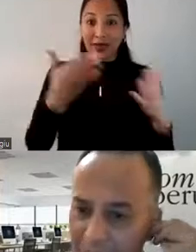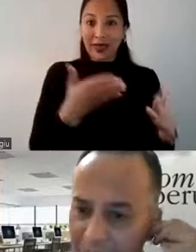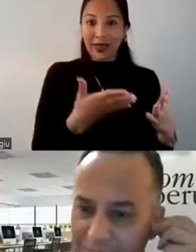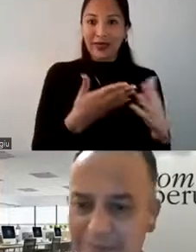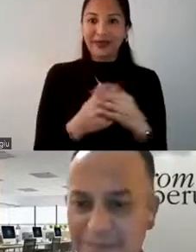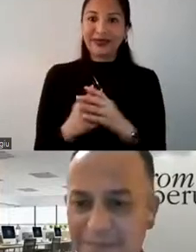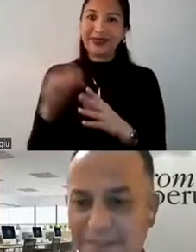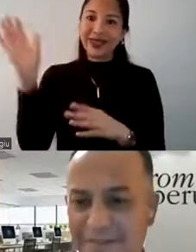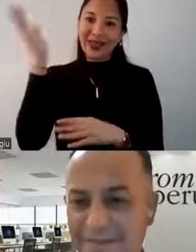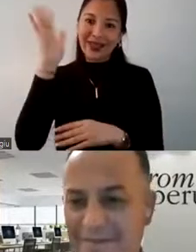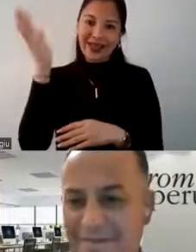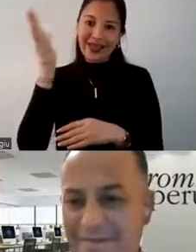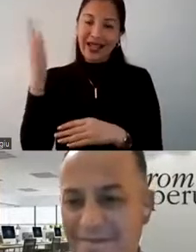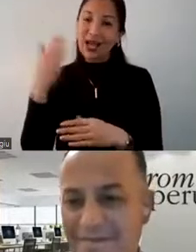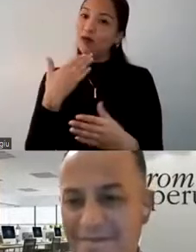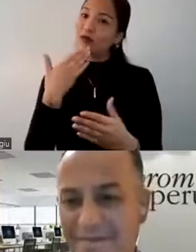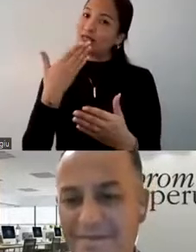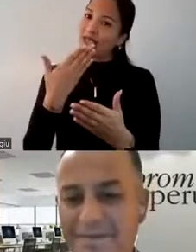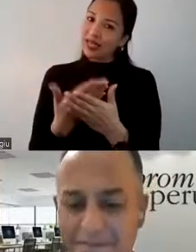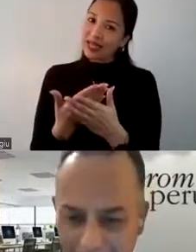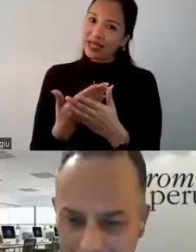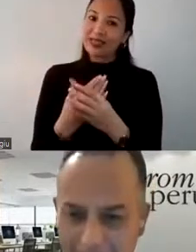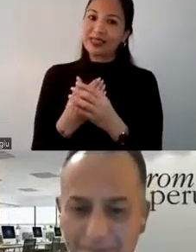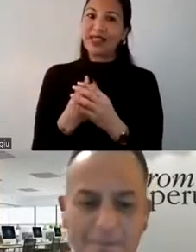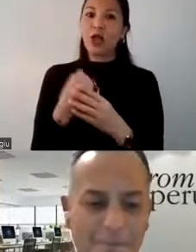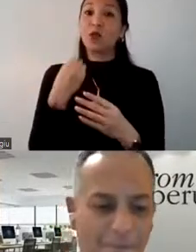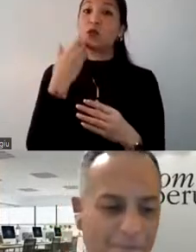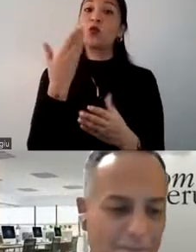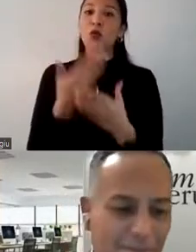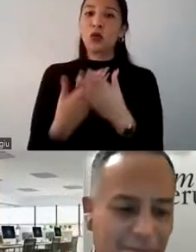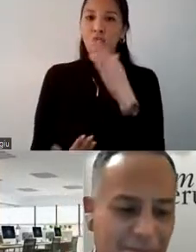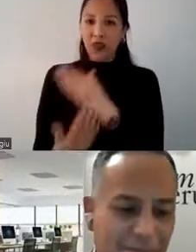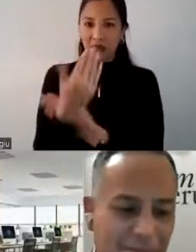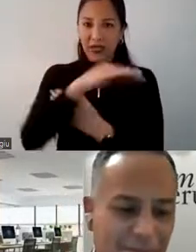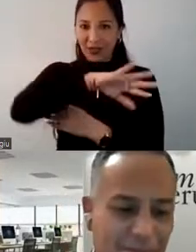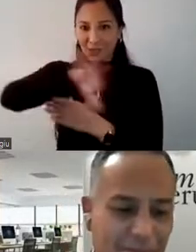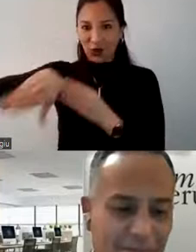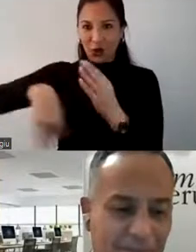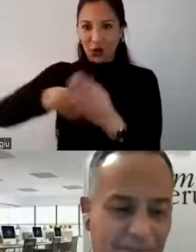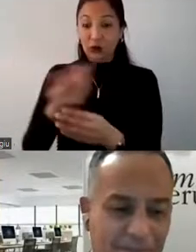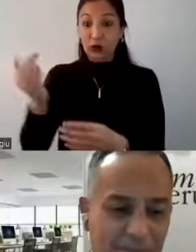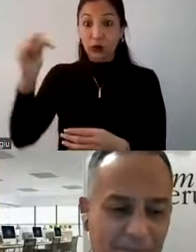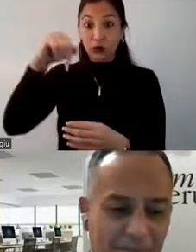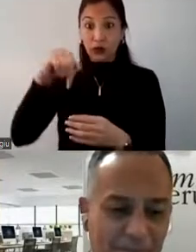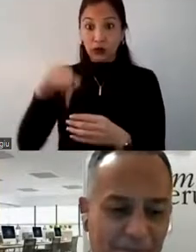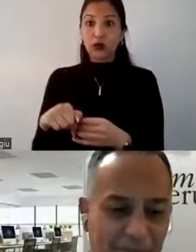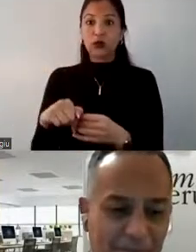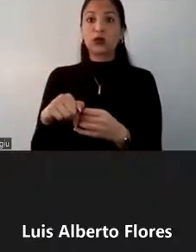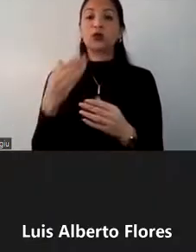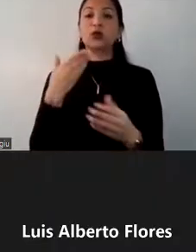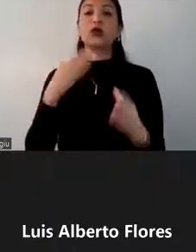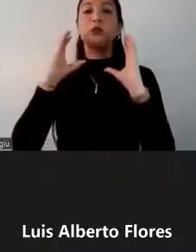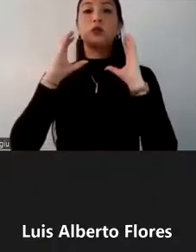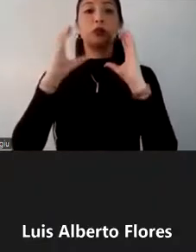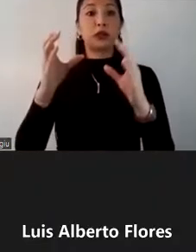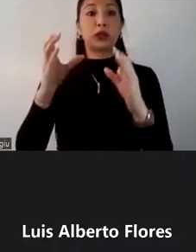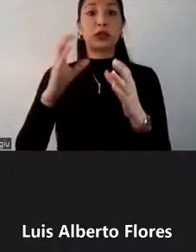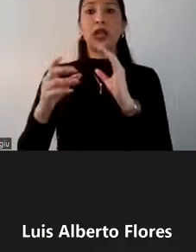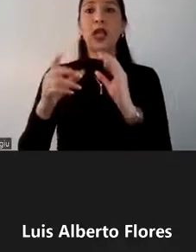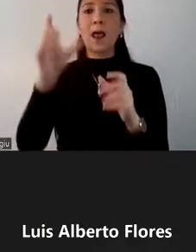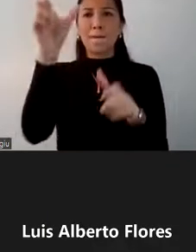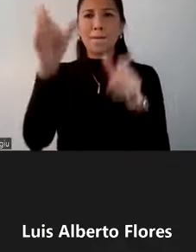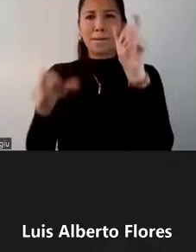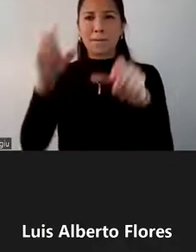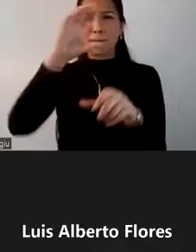Hola, muchas gracias Luis Alberto. Muy buenos días con todos. El día de hoy voy a presentar el perfil del